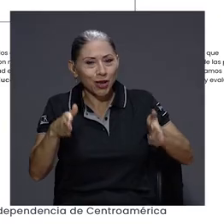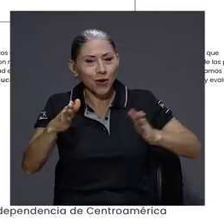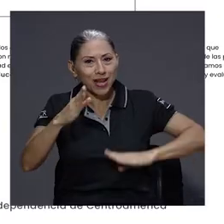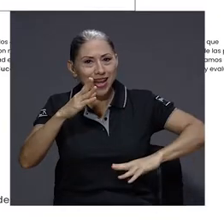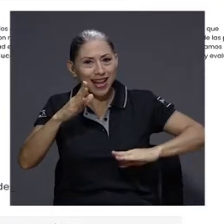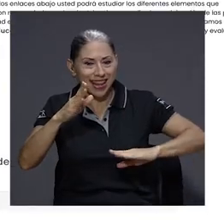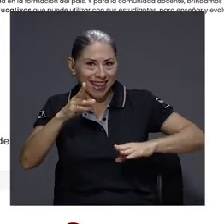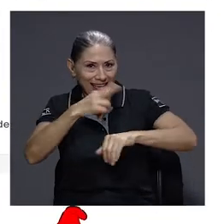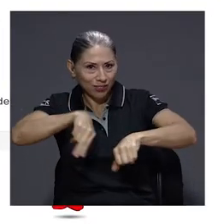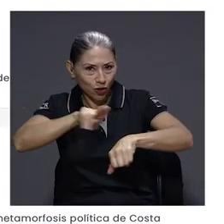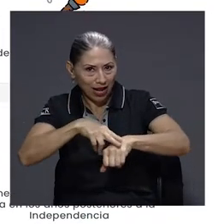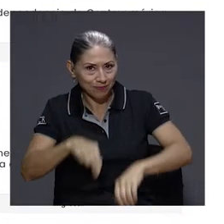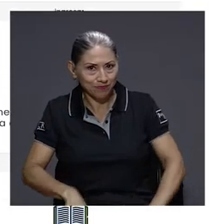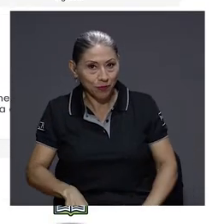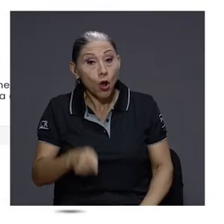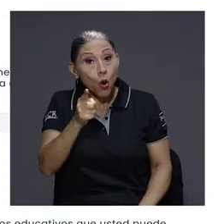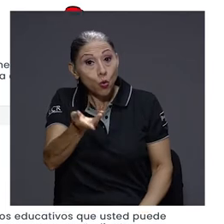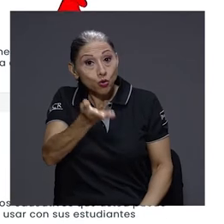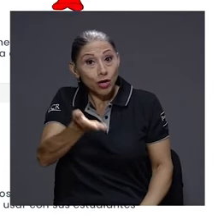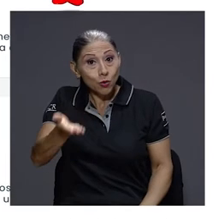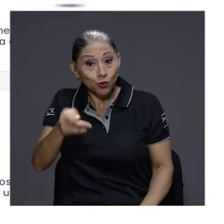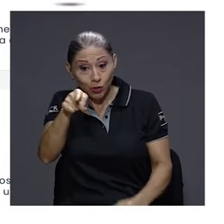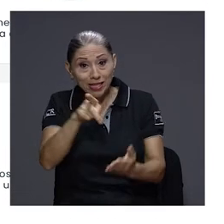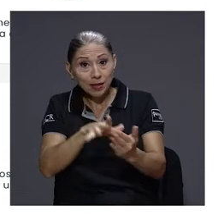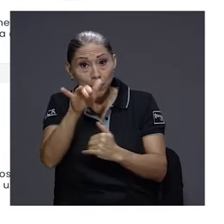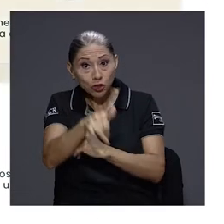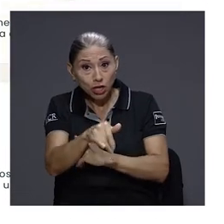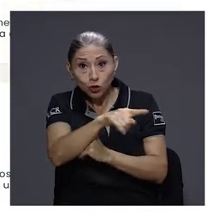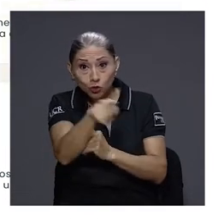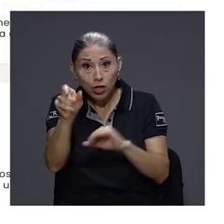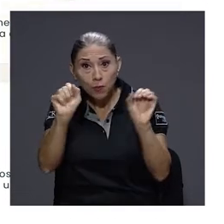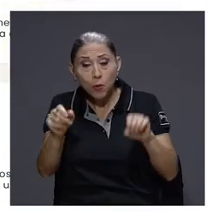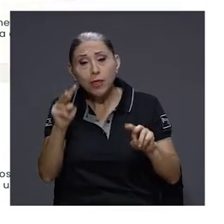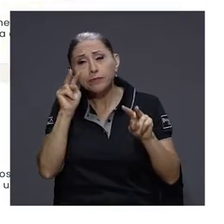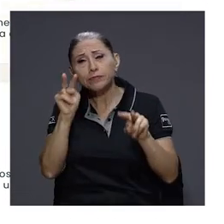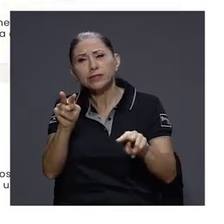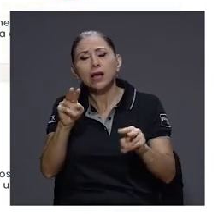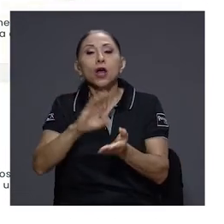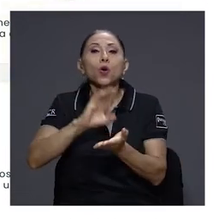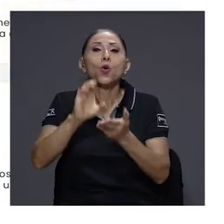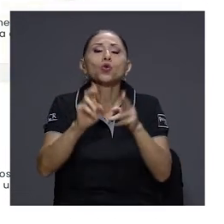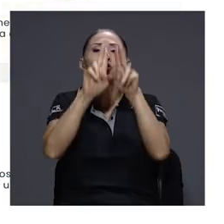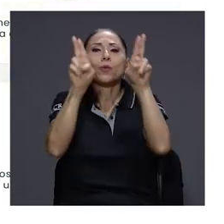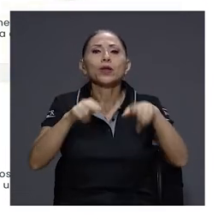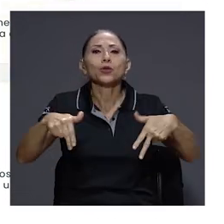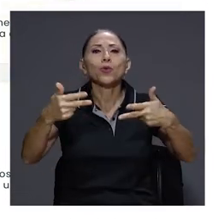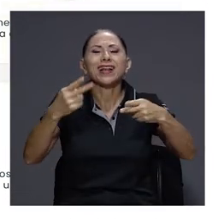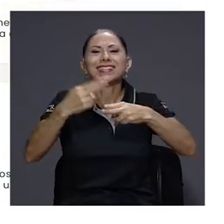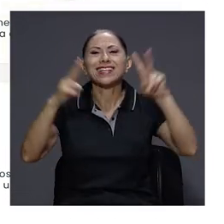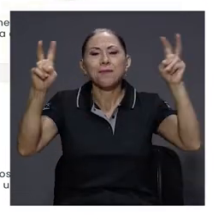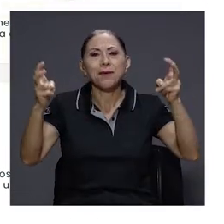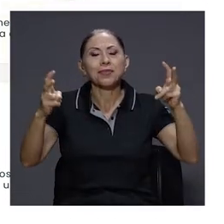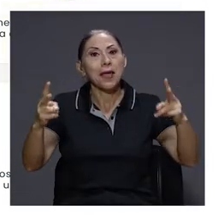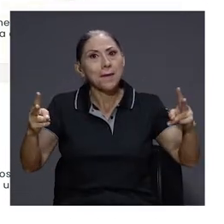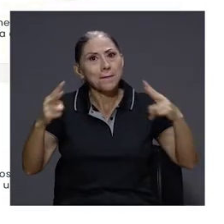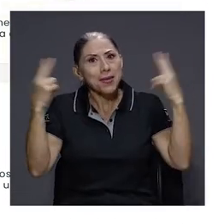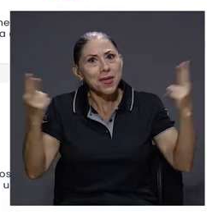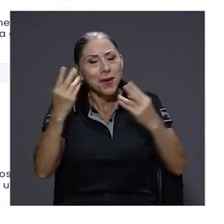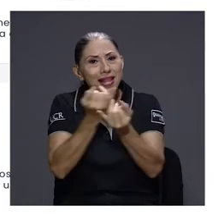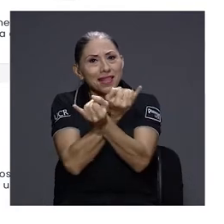Uno de los recursos de este proyecto que usted puede consultar es el curso virtual Viva la Independencia